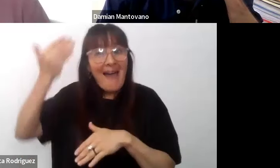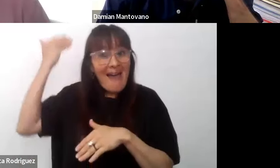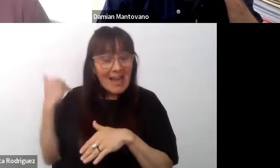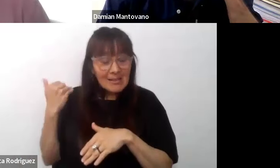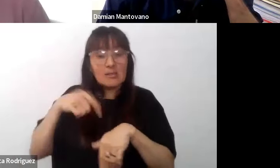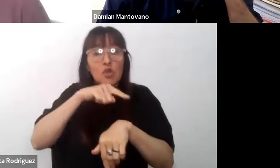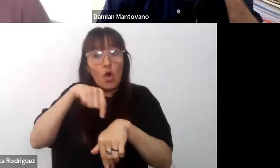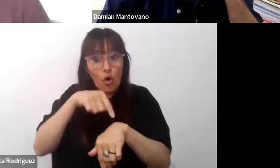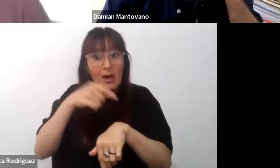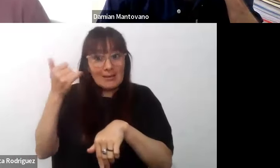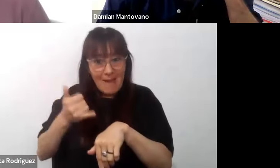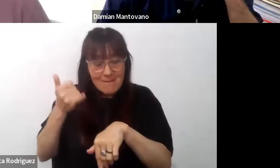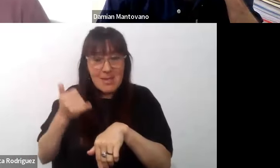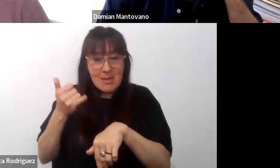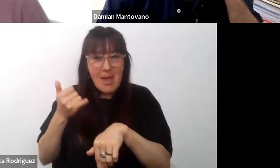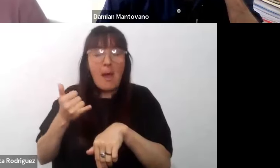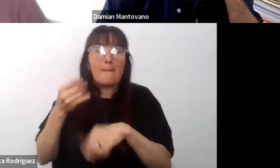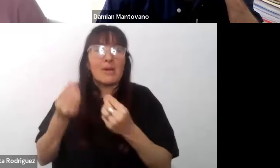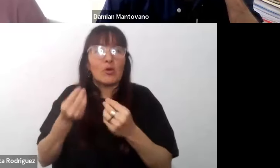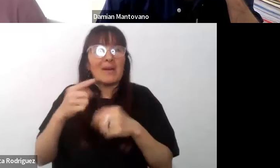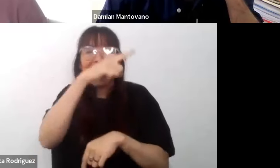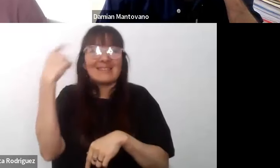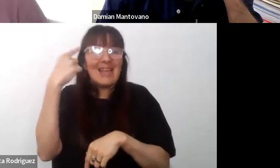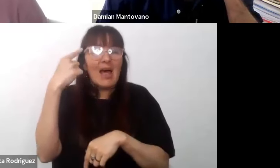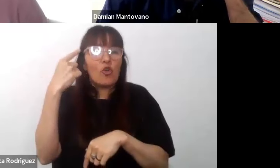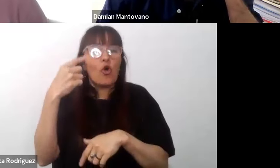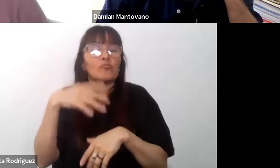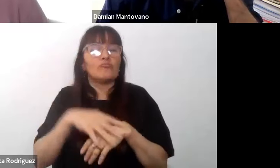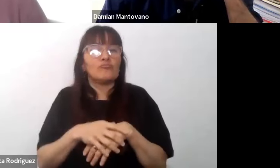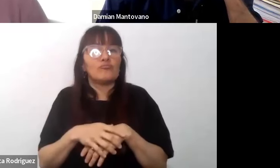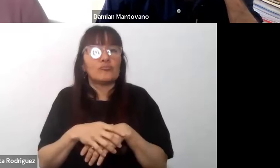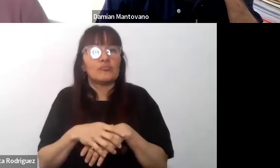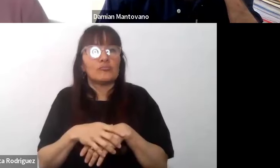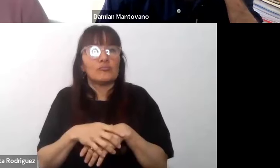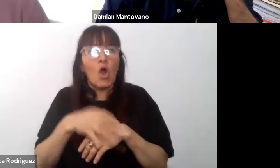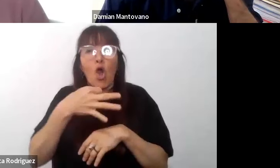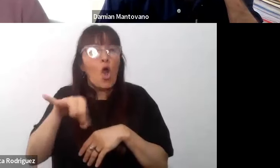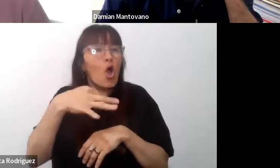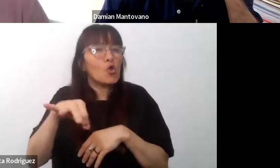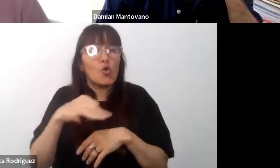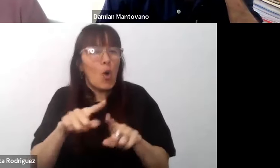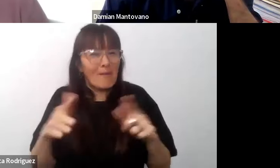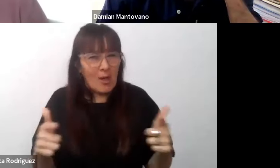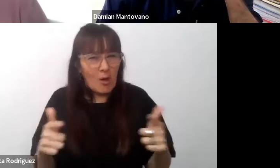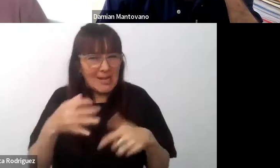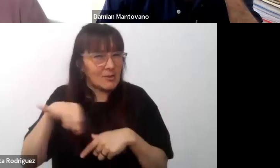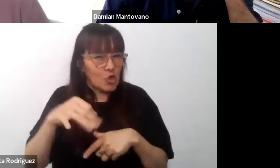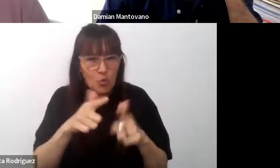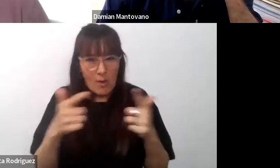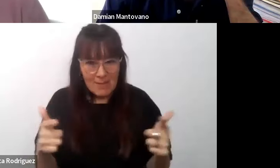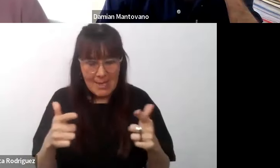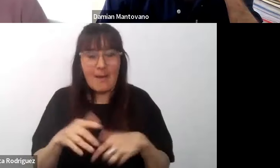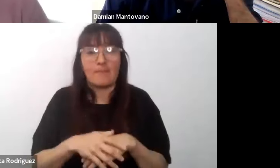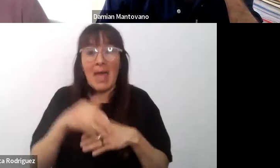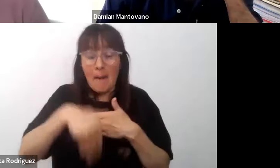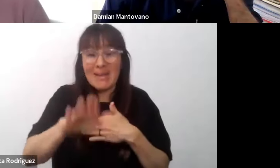pero el estado no obligaba a tener esas horas y desde 2020 se